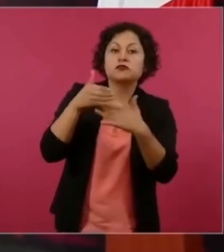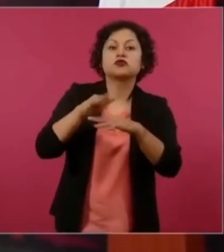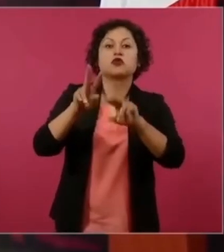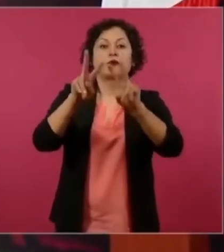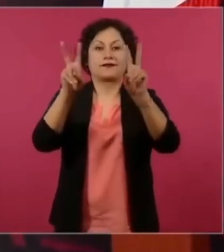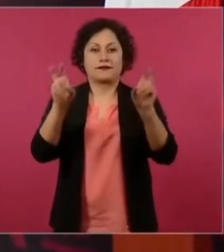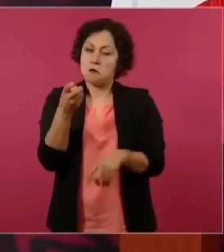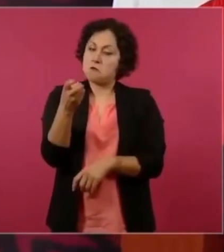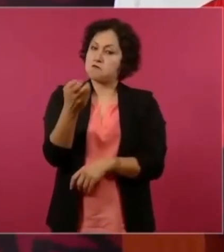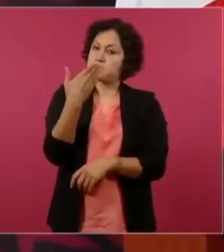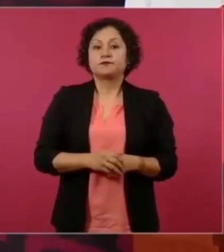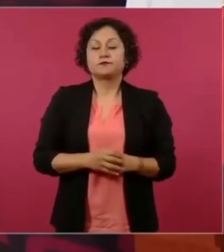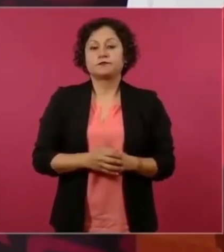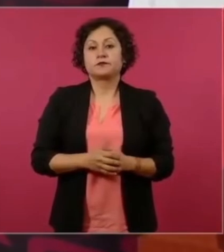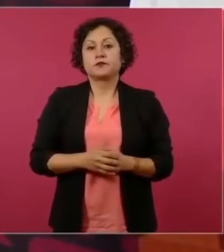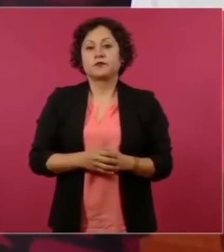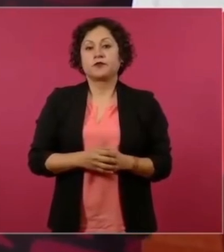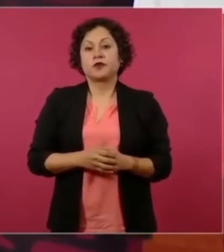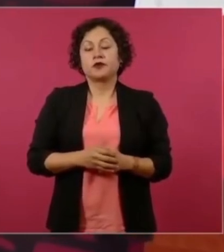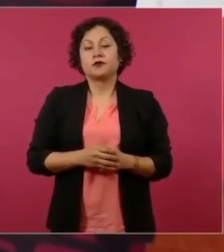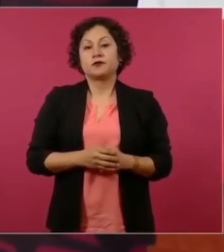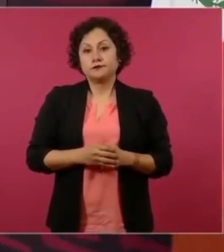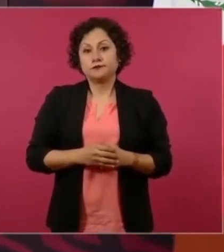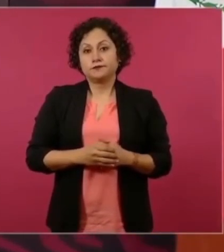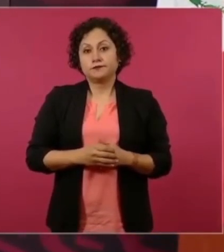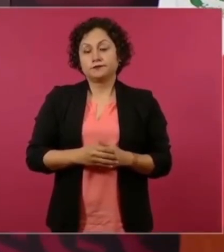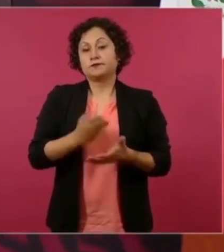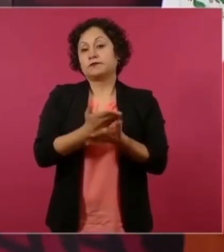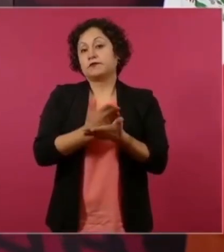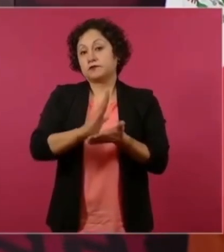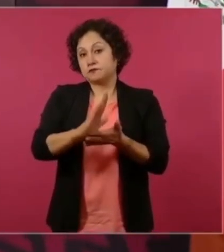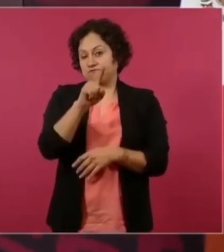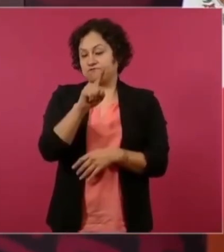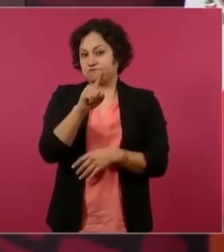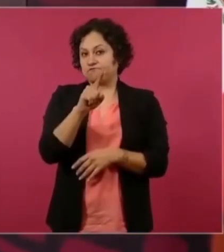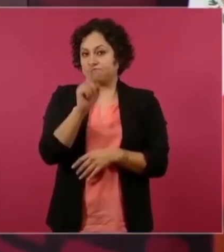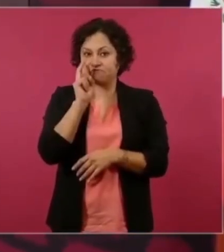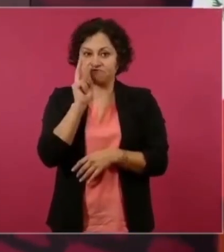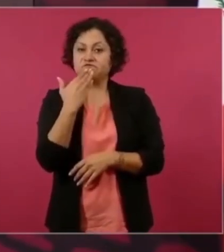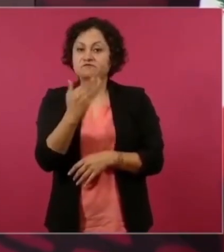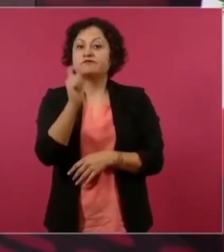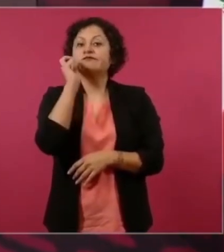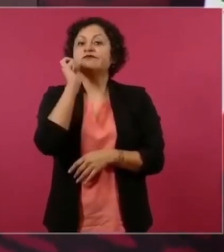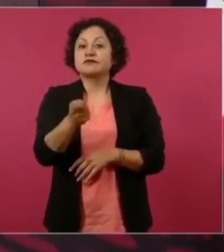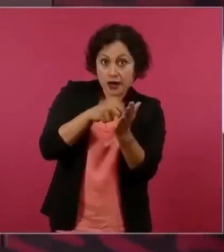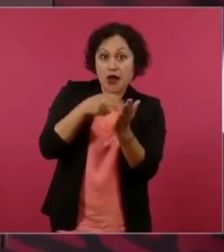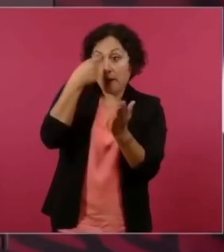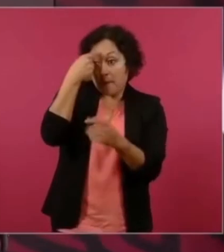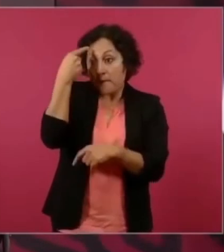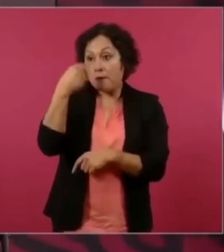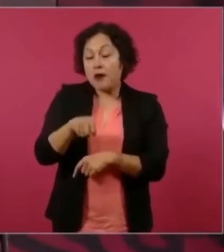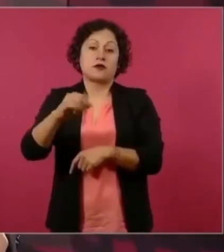Además, celebro que estén aceptando de que hace falta la reforma en el Poder Judicial. Eso es un avance